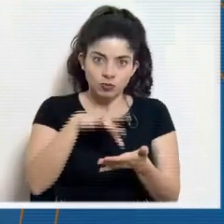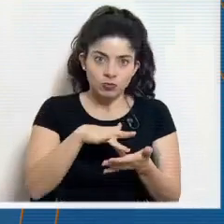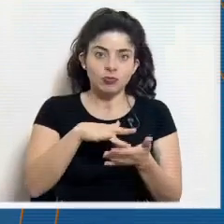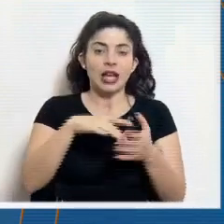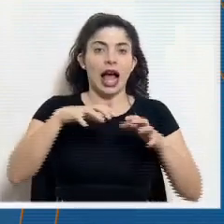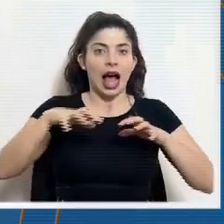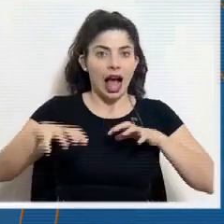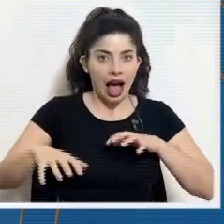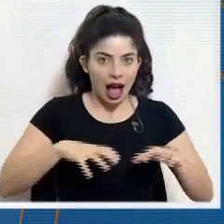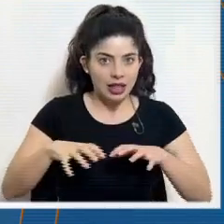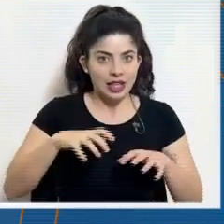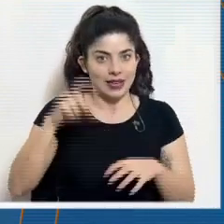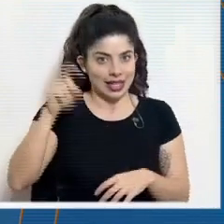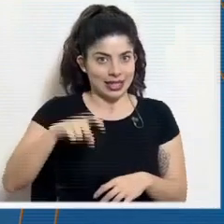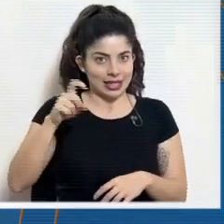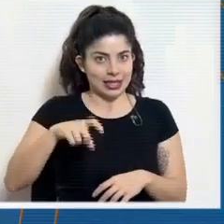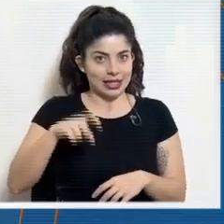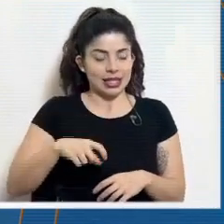su activación.